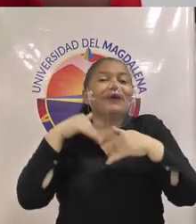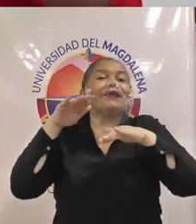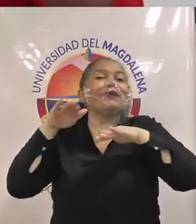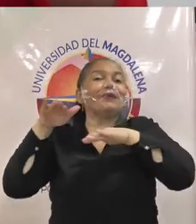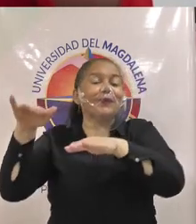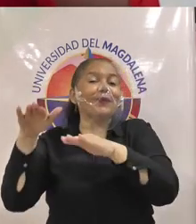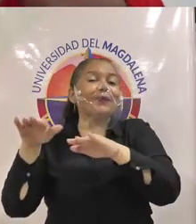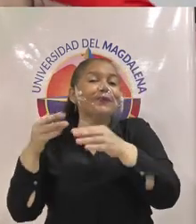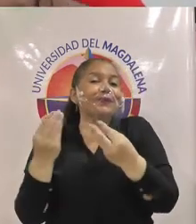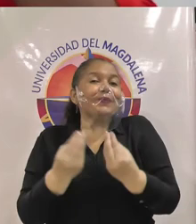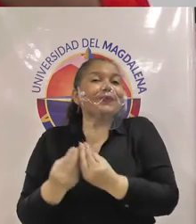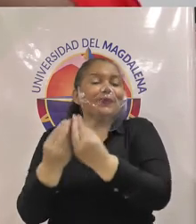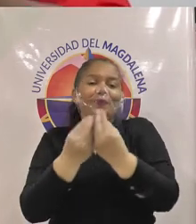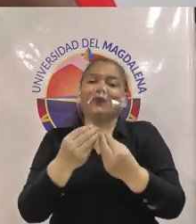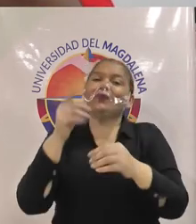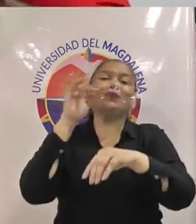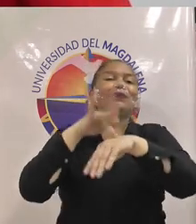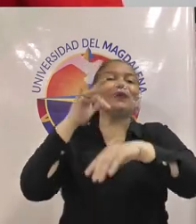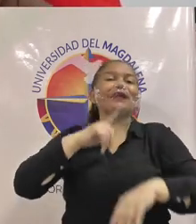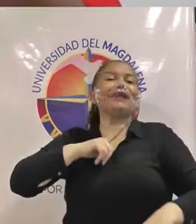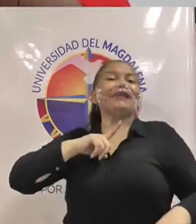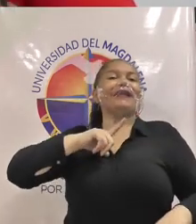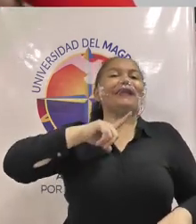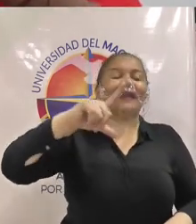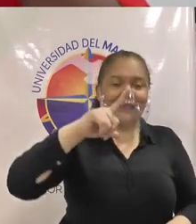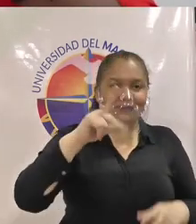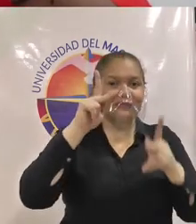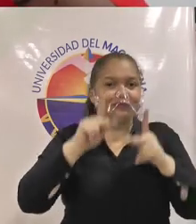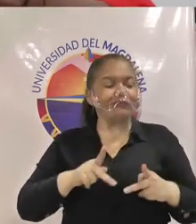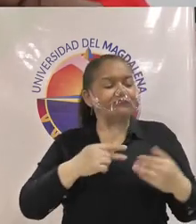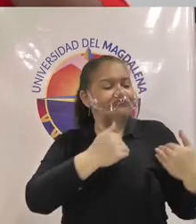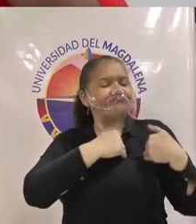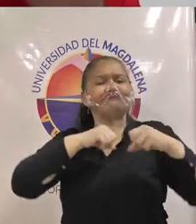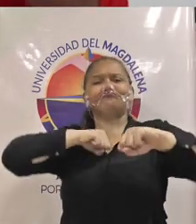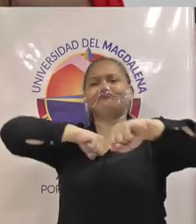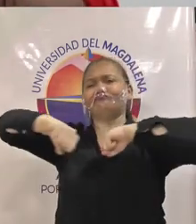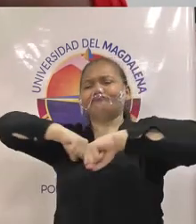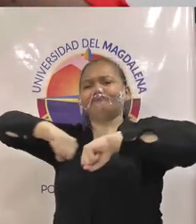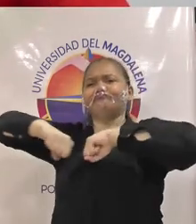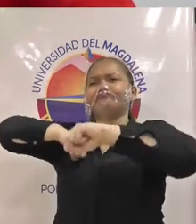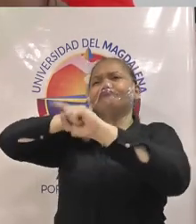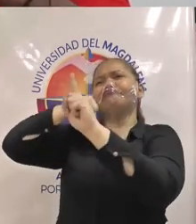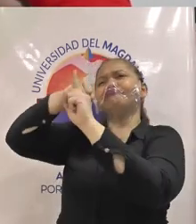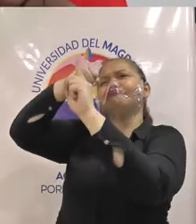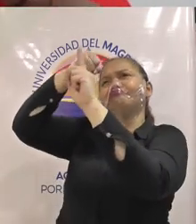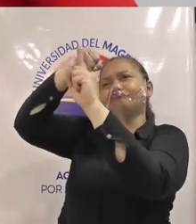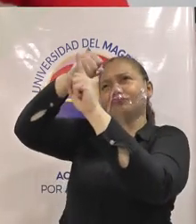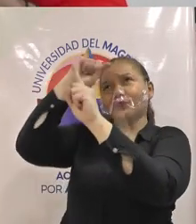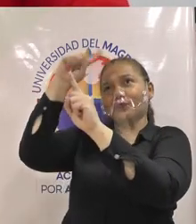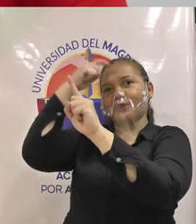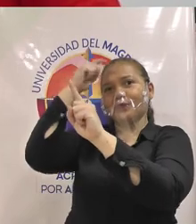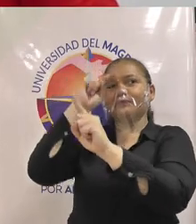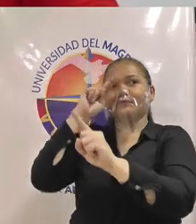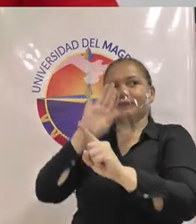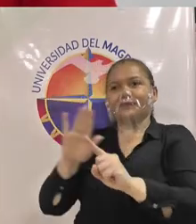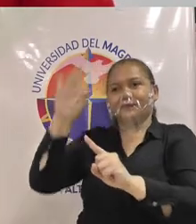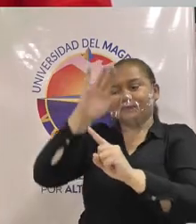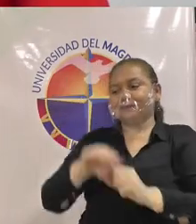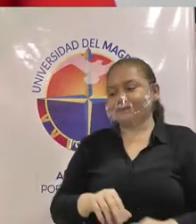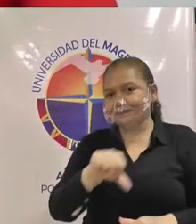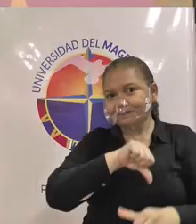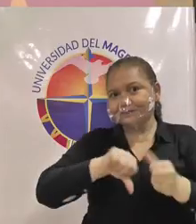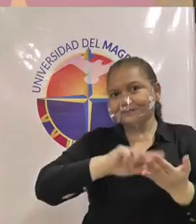consejo académico sino como líderes estudiantiles presionando y pues estando en posición ante el gobierno nacional bueno